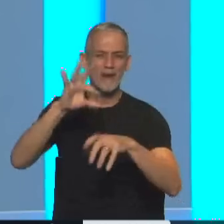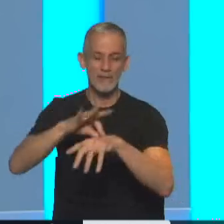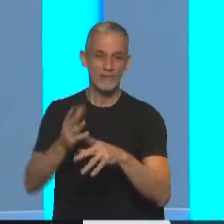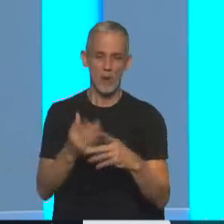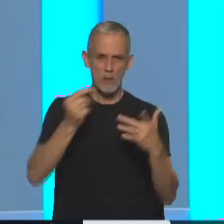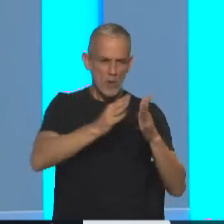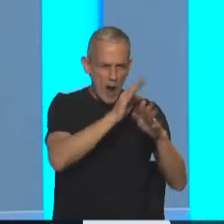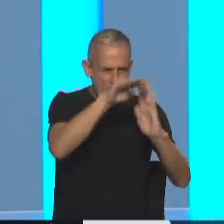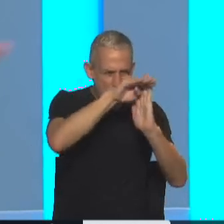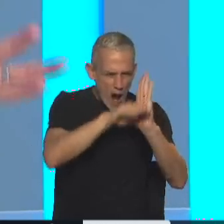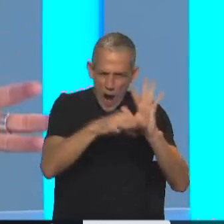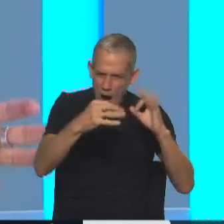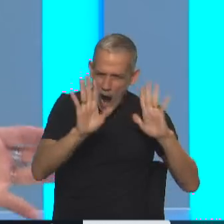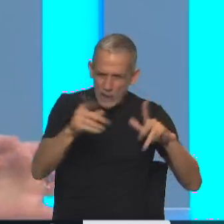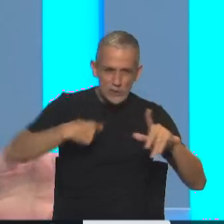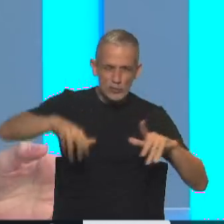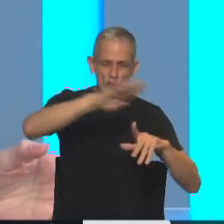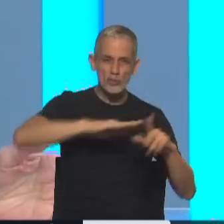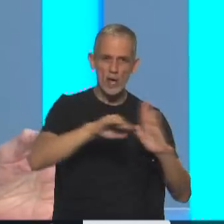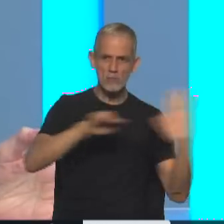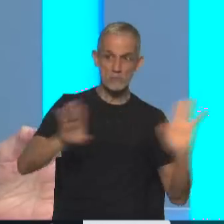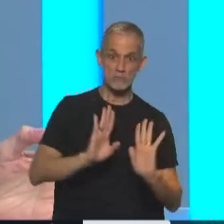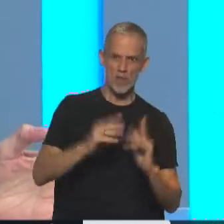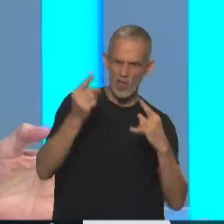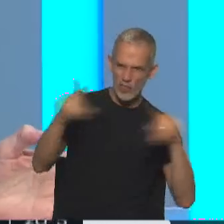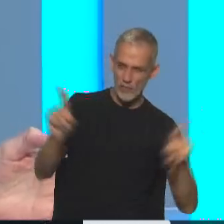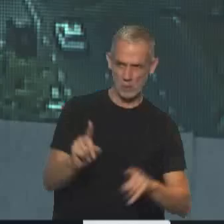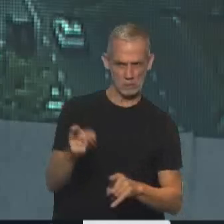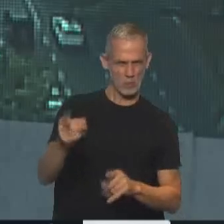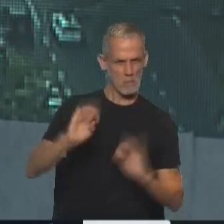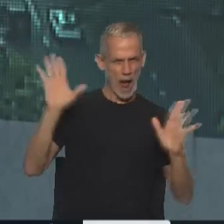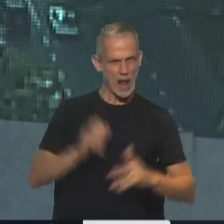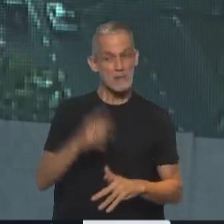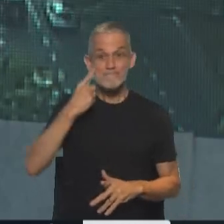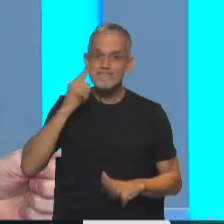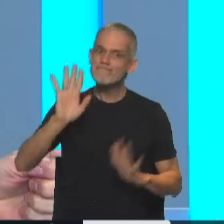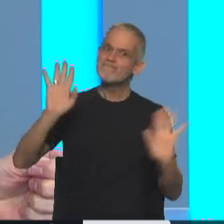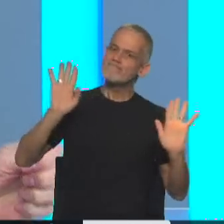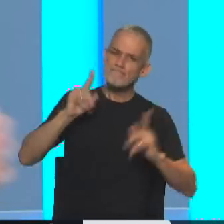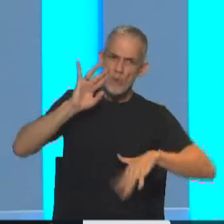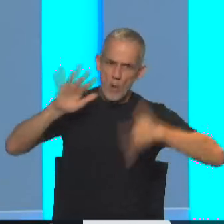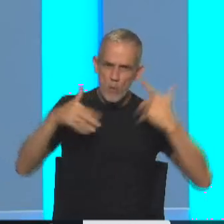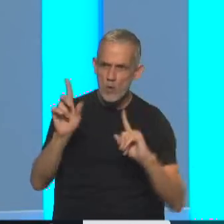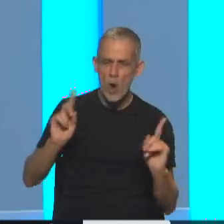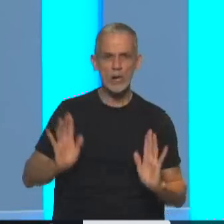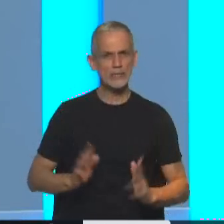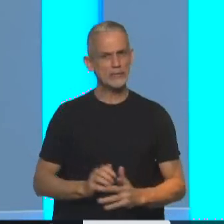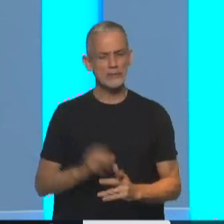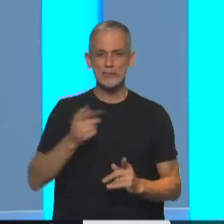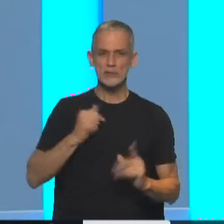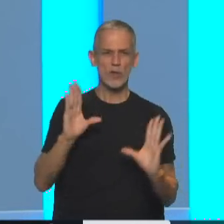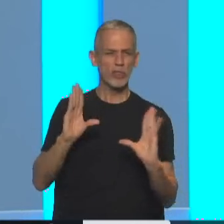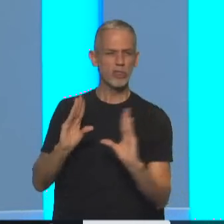respondes a la norma. Exactamente, a la norma social, dicen, mmm, algo te pasa, fíjate, ¿no? La verdad es que se te va a ir.